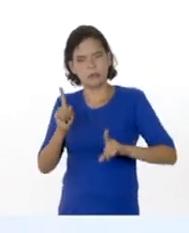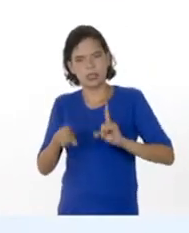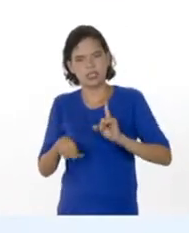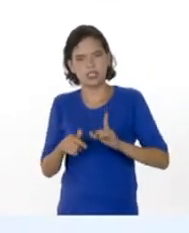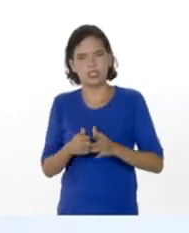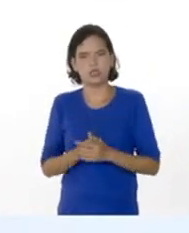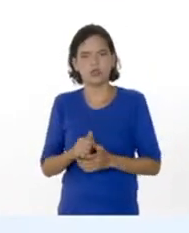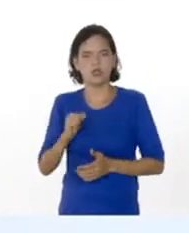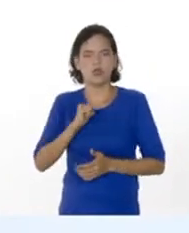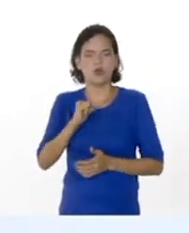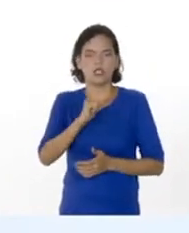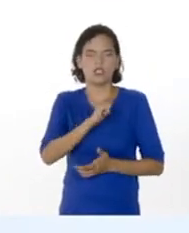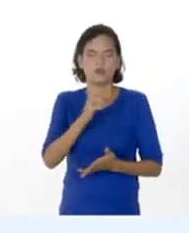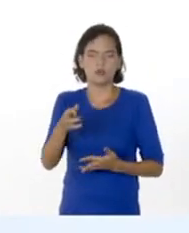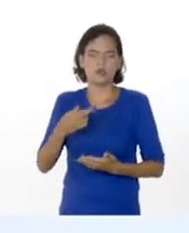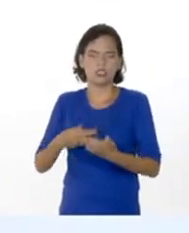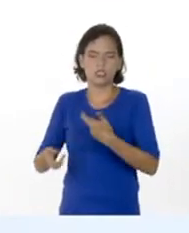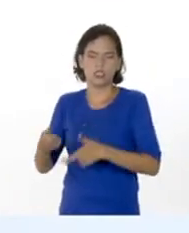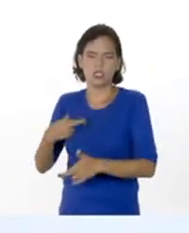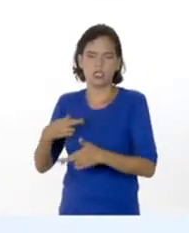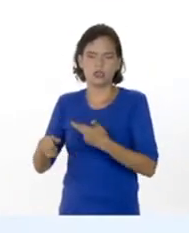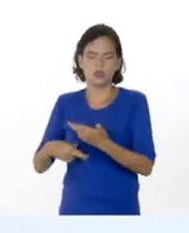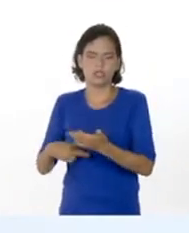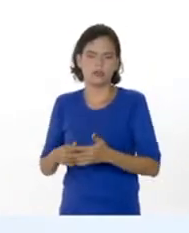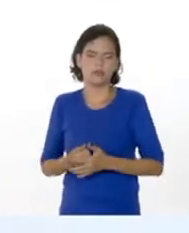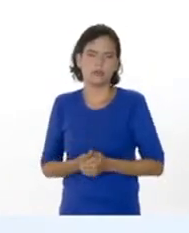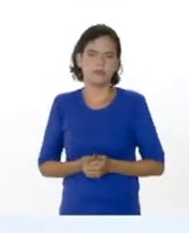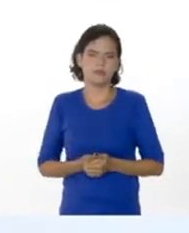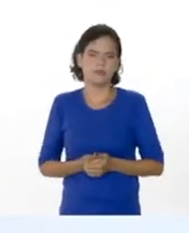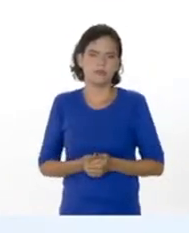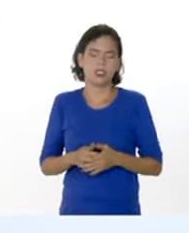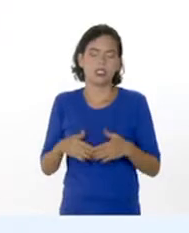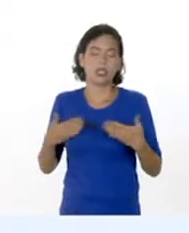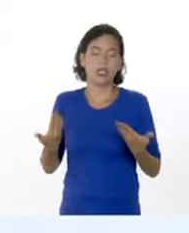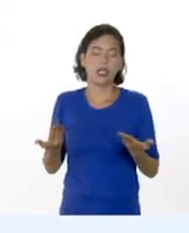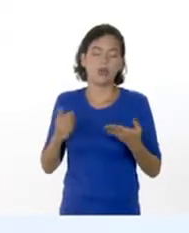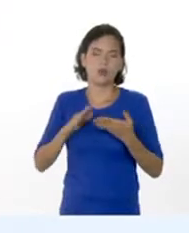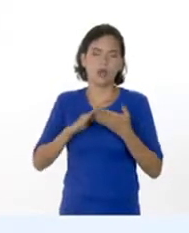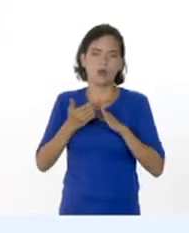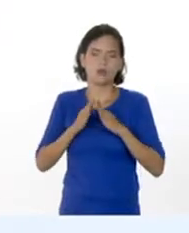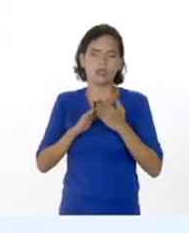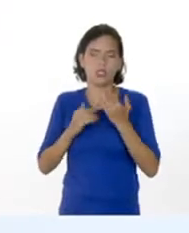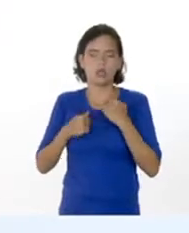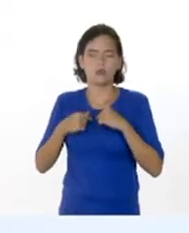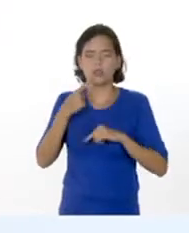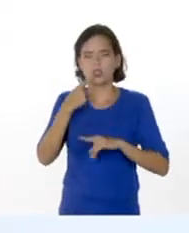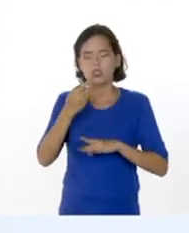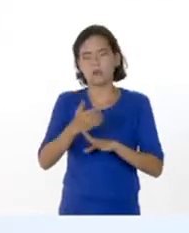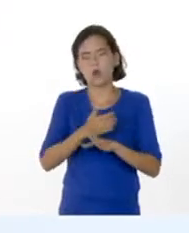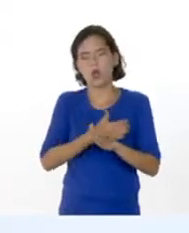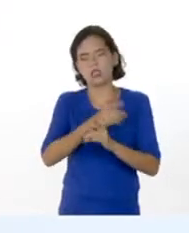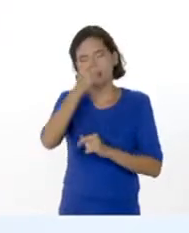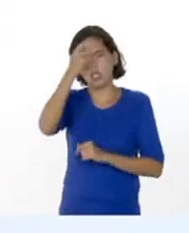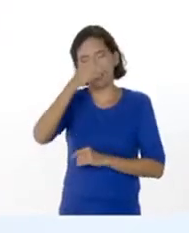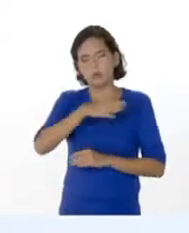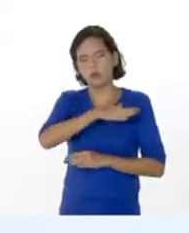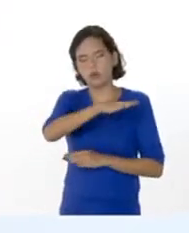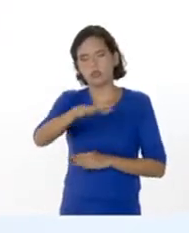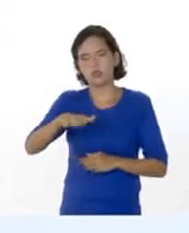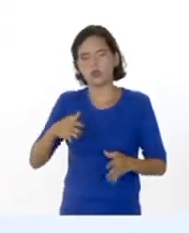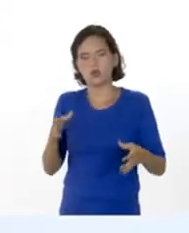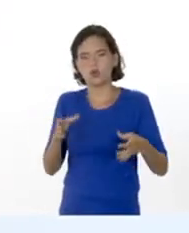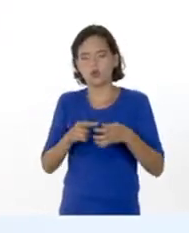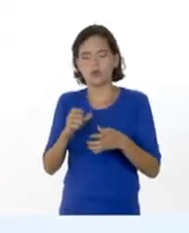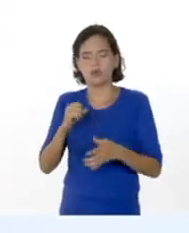los individuos que se estén interrelacionando. Ahora, ¿qué es una comunidad? Como dijimos anteriormente, las poblaciones es un conjunto de